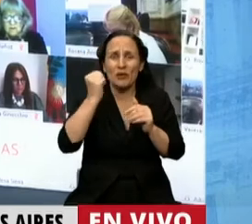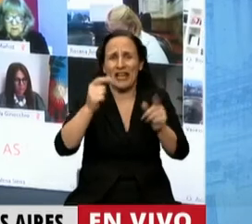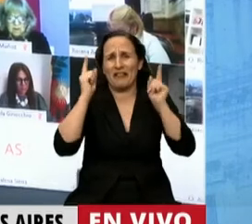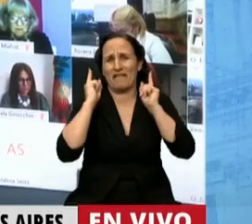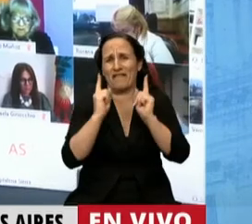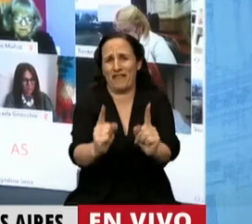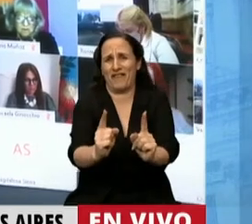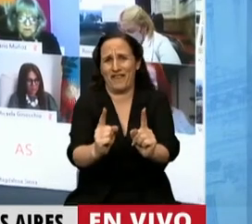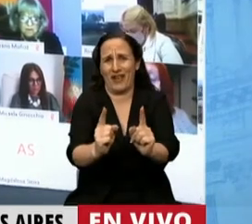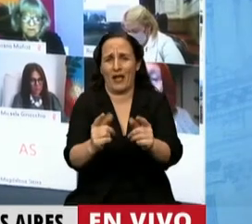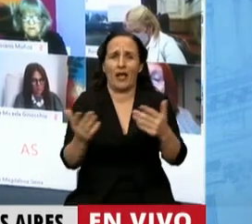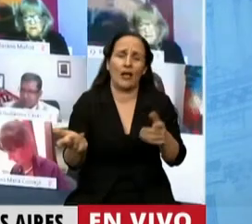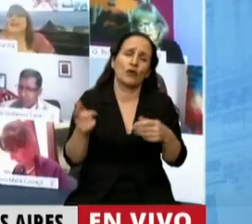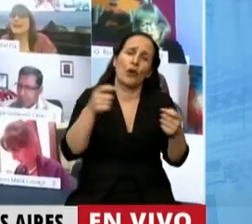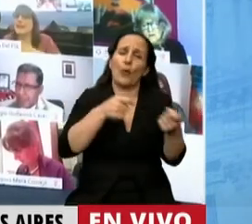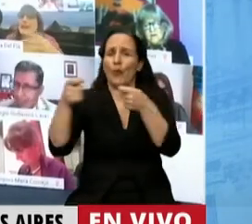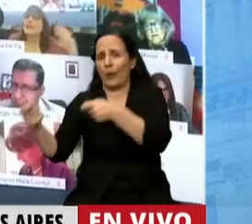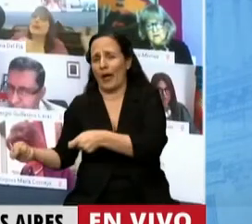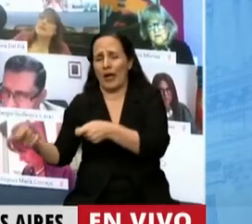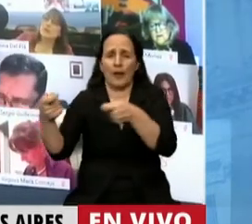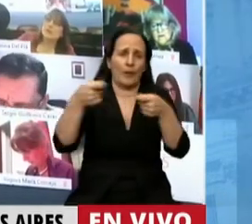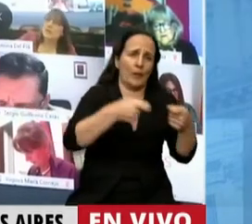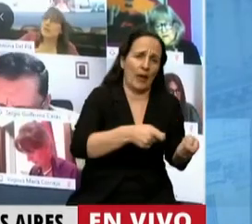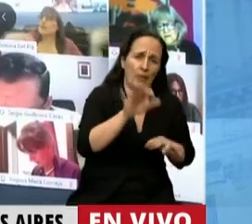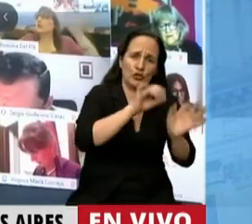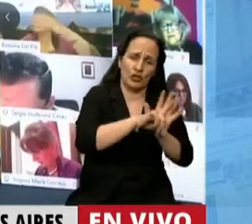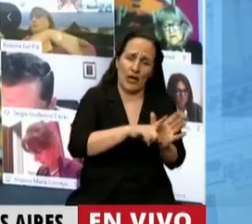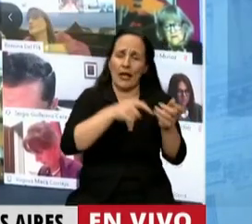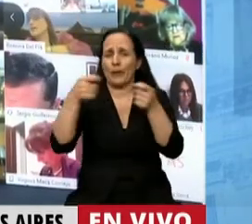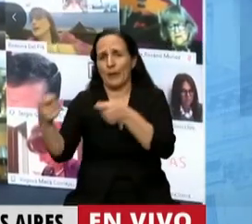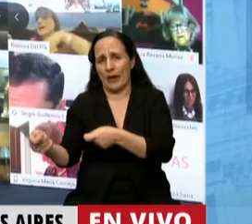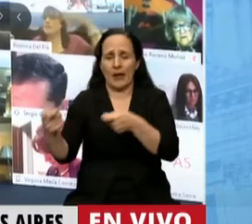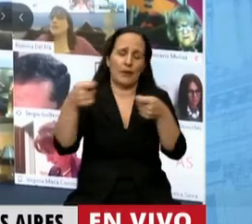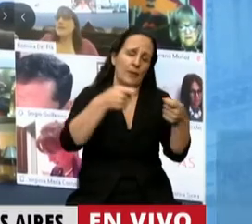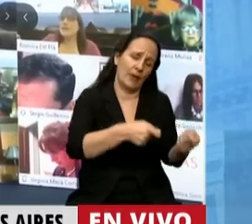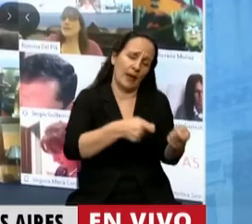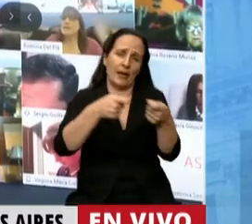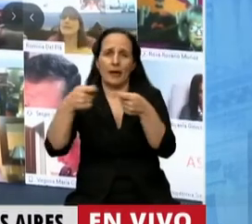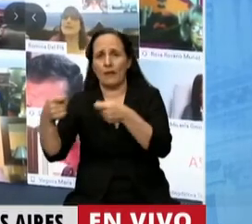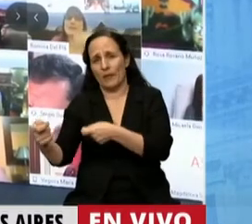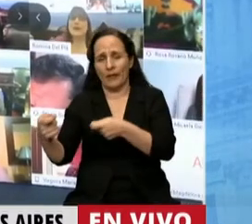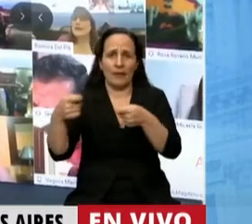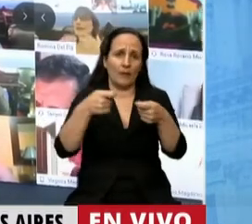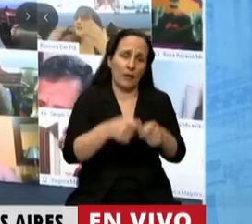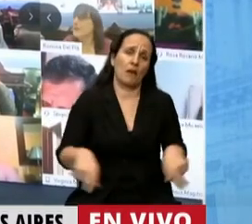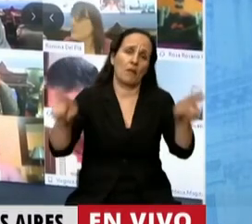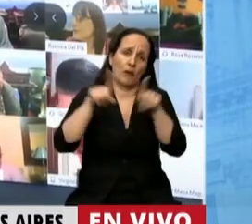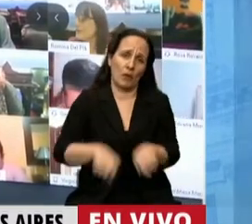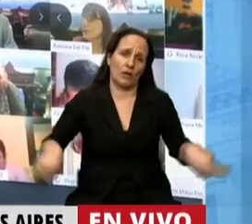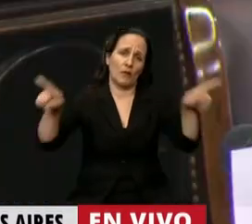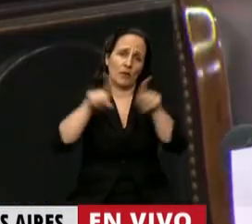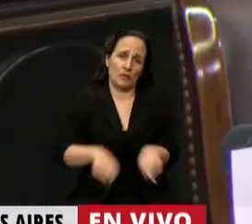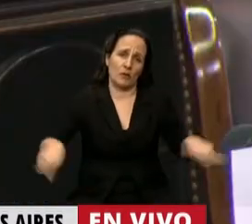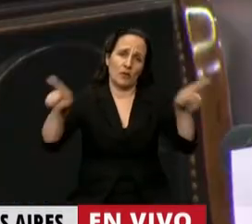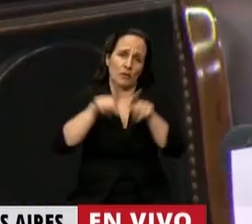Entonces, la marean a la ley, mandan de un lado para el otro, va, viene, viene, va, y siempre tenemos lo mismo, los